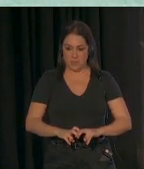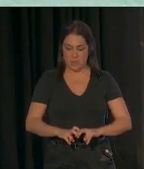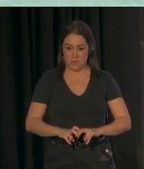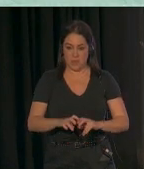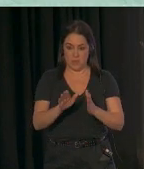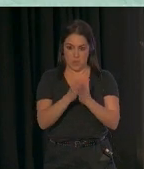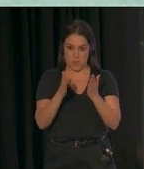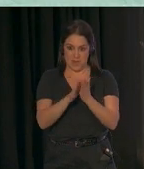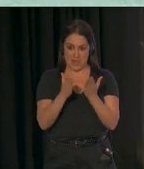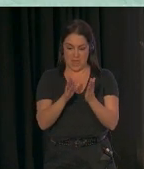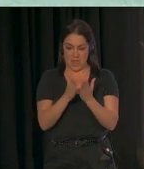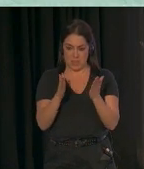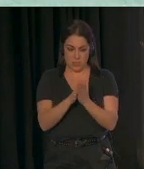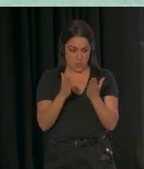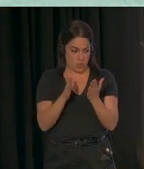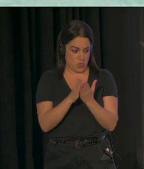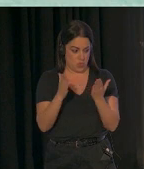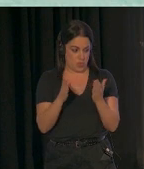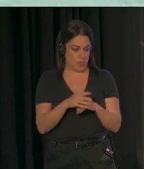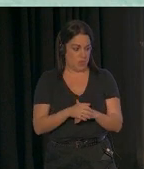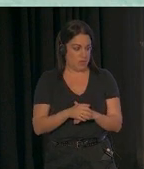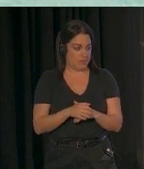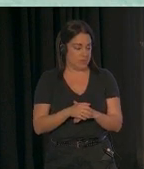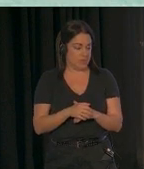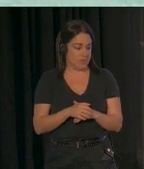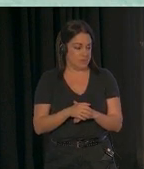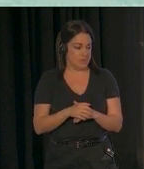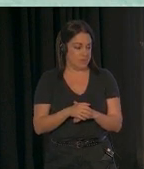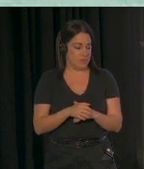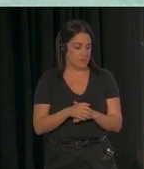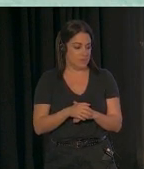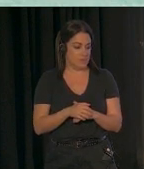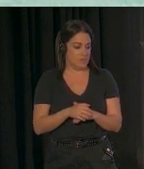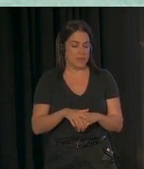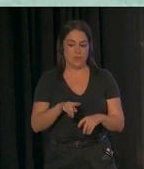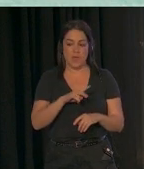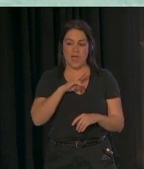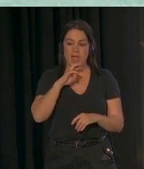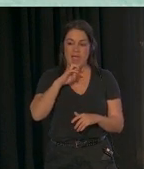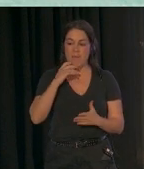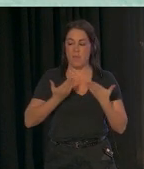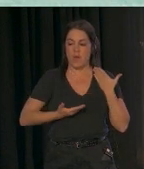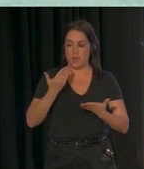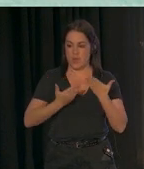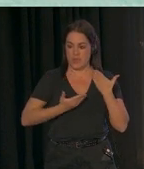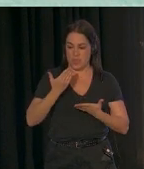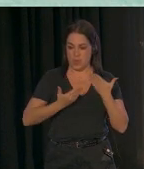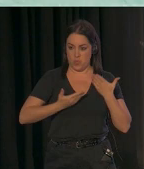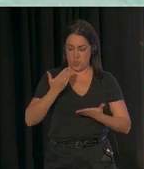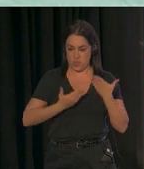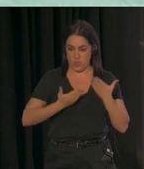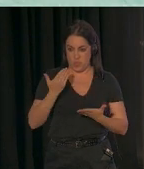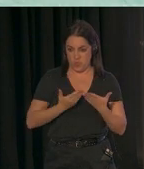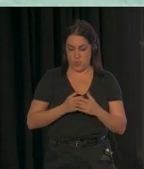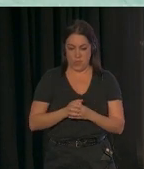voy a ver. Es el grande de que tenemos aquí. Es una evaluación cualitativa de IPATS. Joan es uno de los